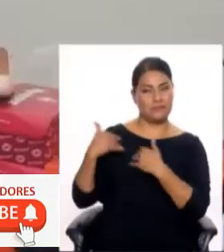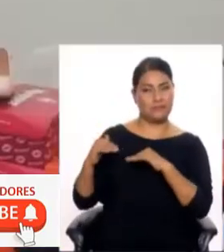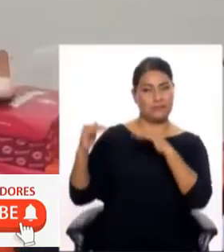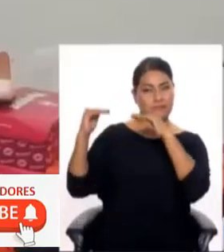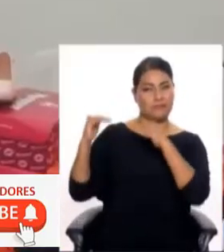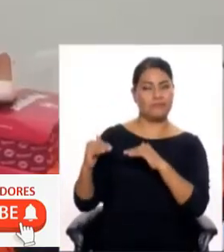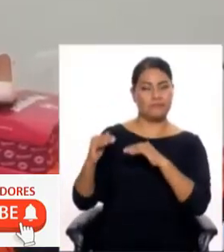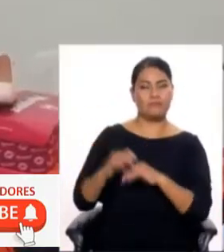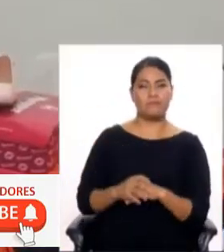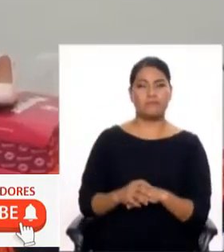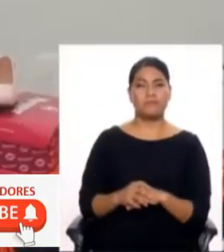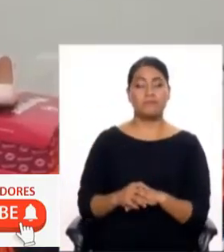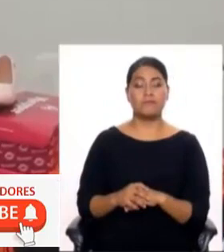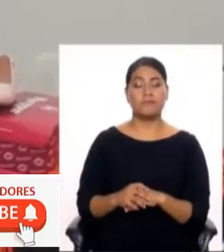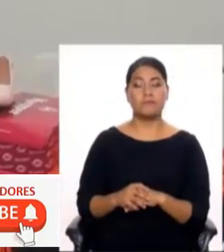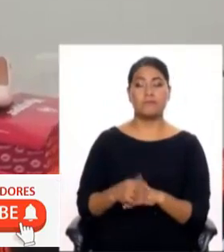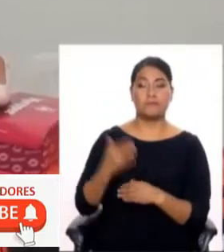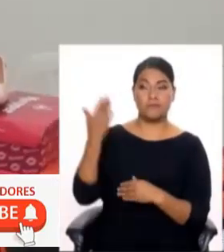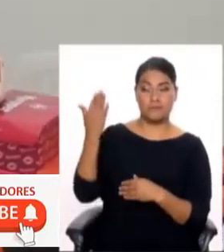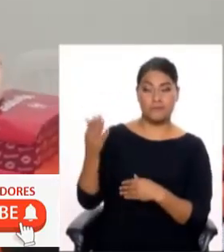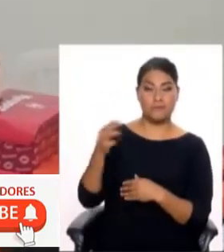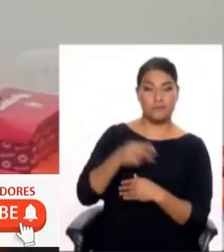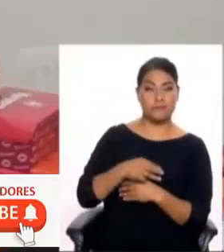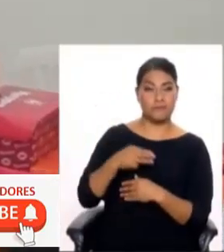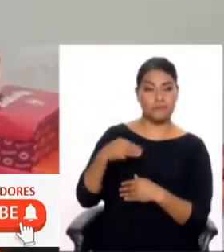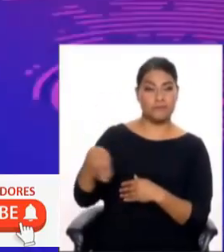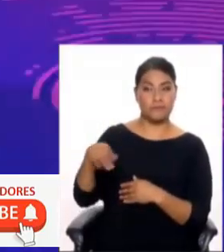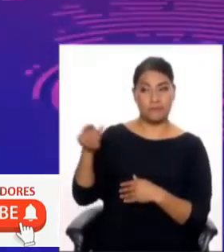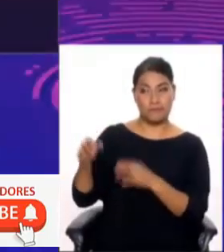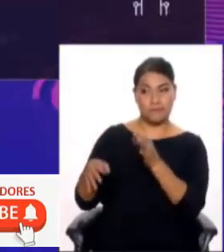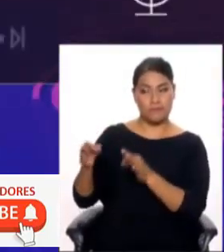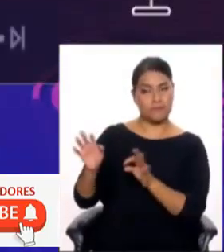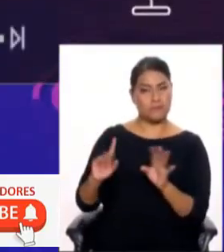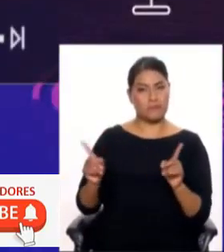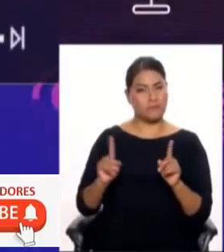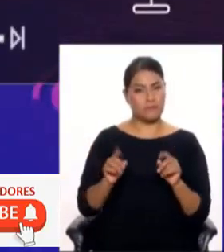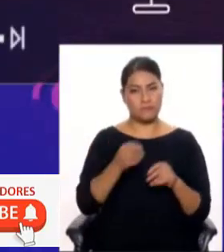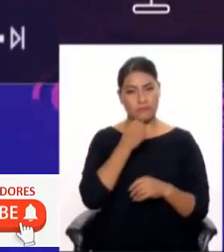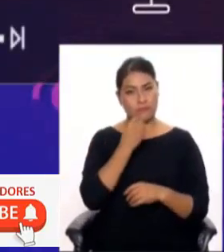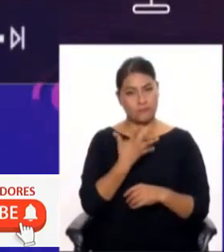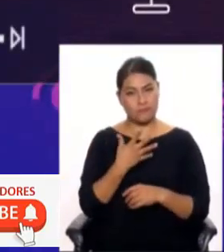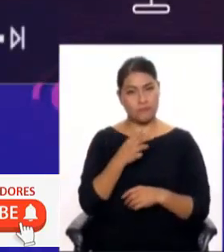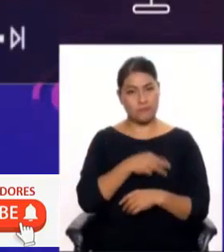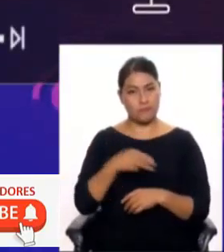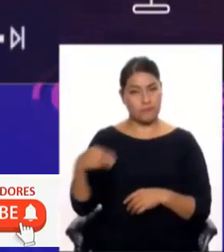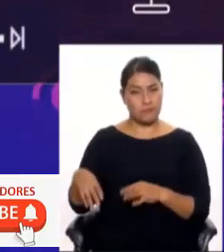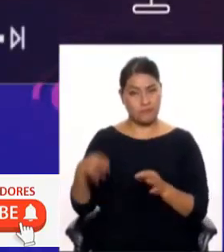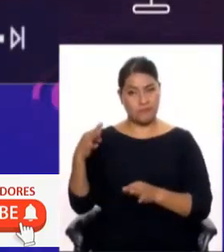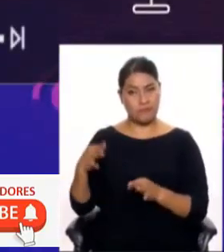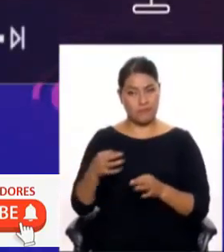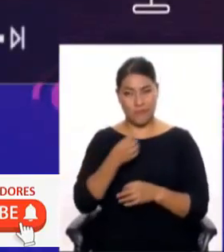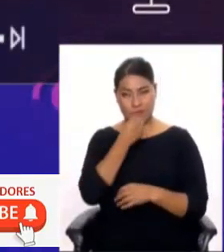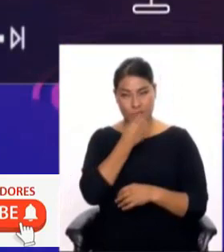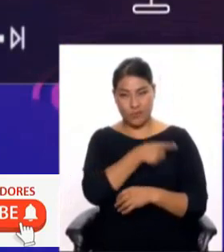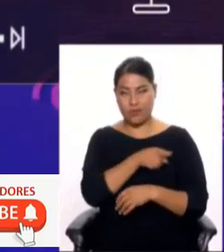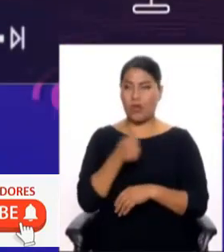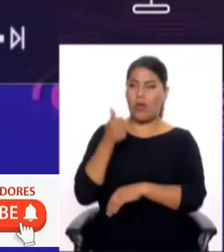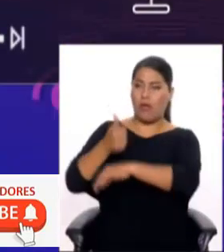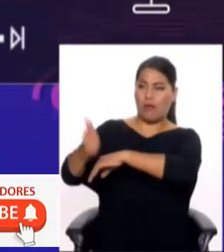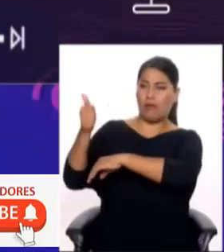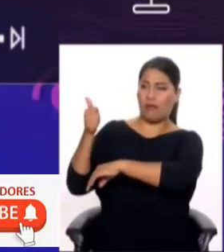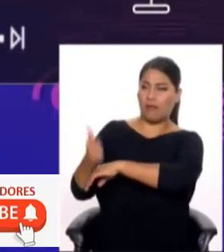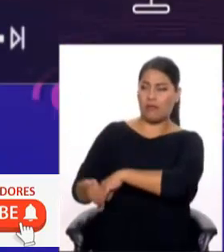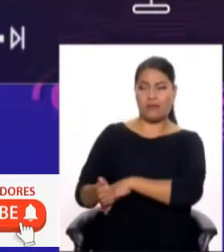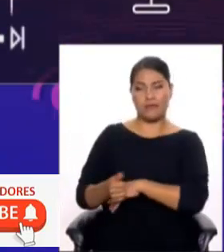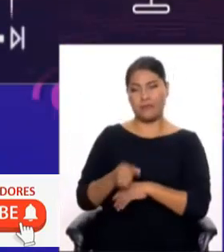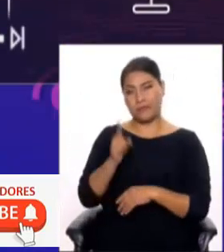de este régimen. El ministro de Justicia rechazó tal afirmación. No es buena idea echar la culpa a otras personas